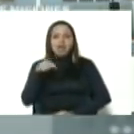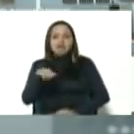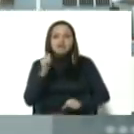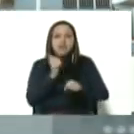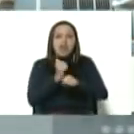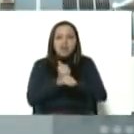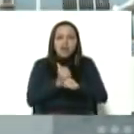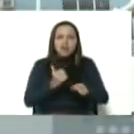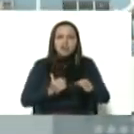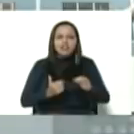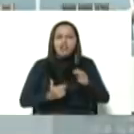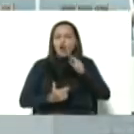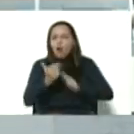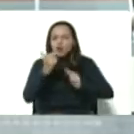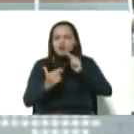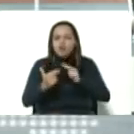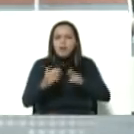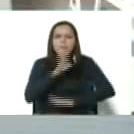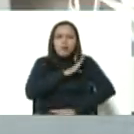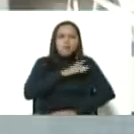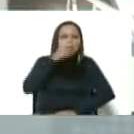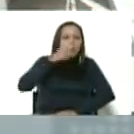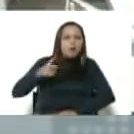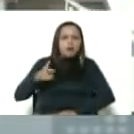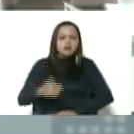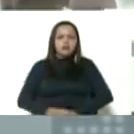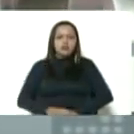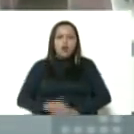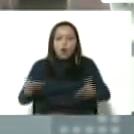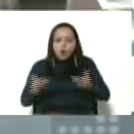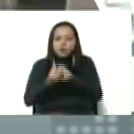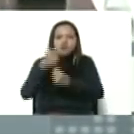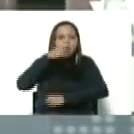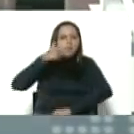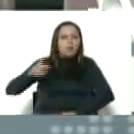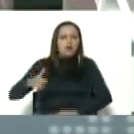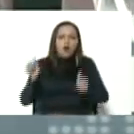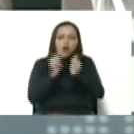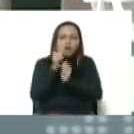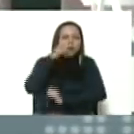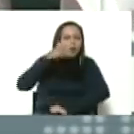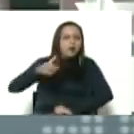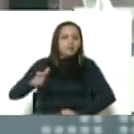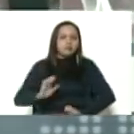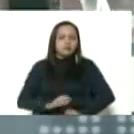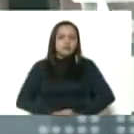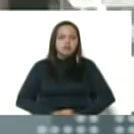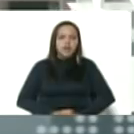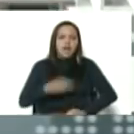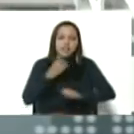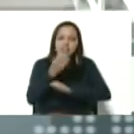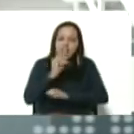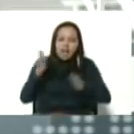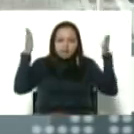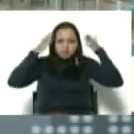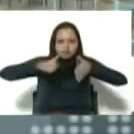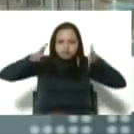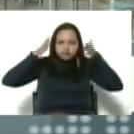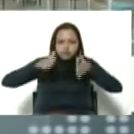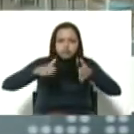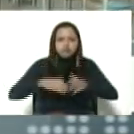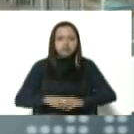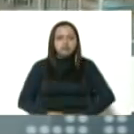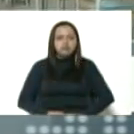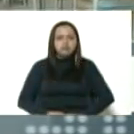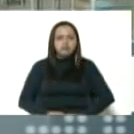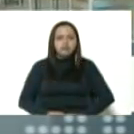construye en la profundidad del pueblo, del pueblo, para el pueblo y con el pueblo. Ese tiene que ser nuestra orientación, ese